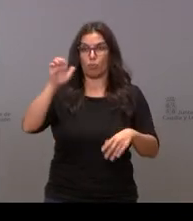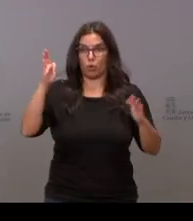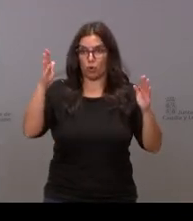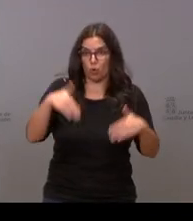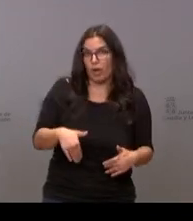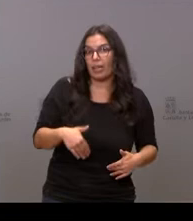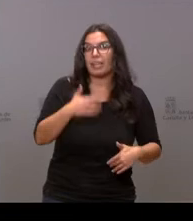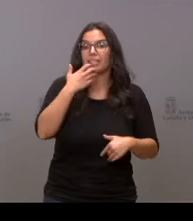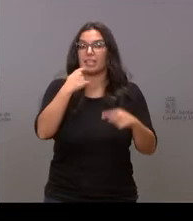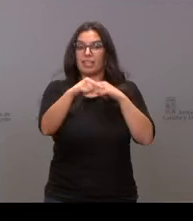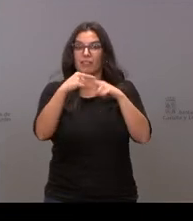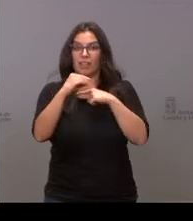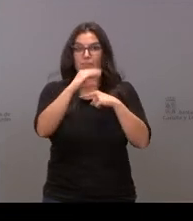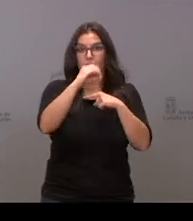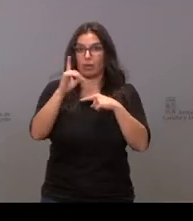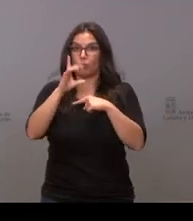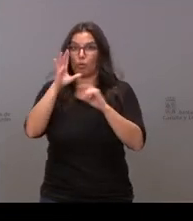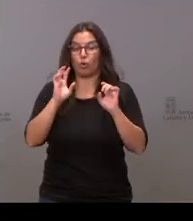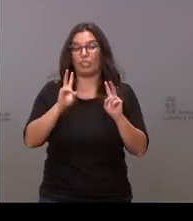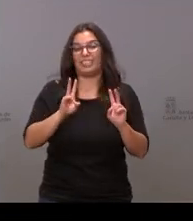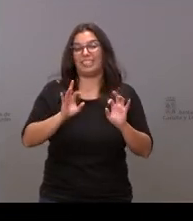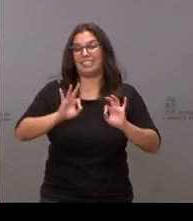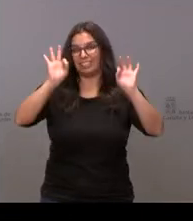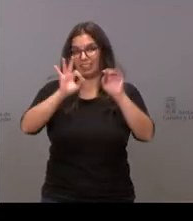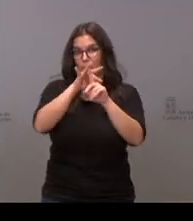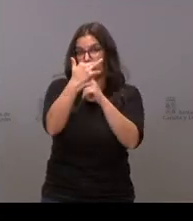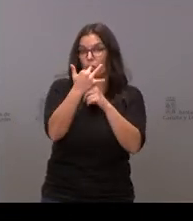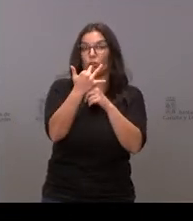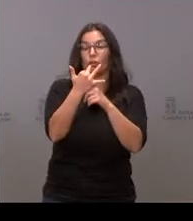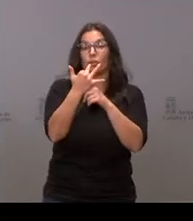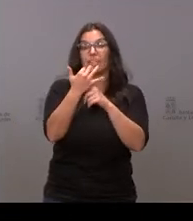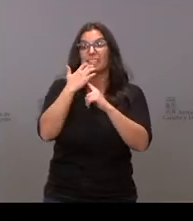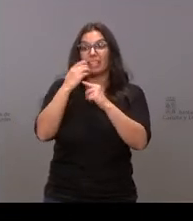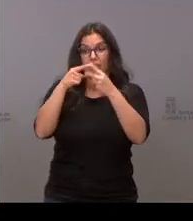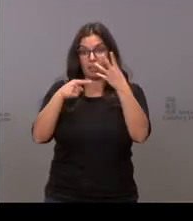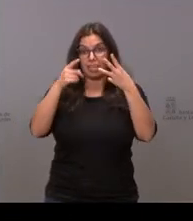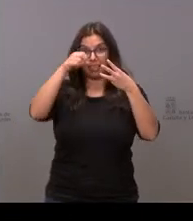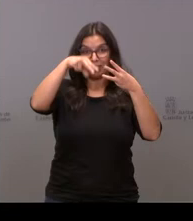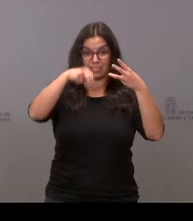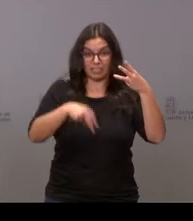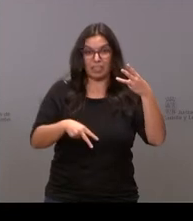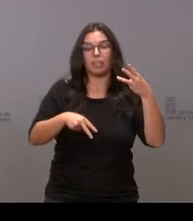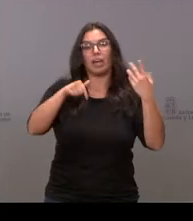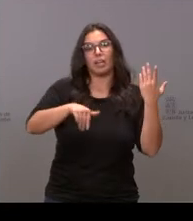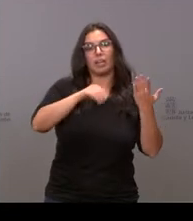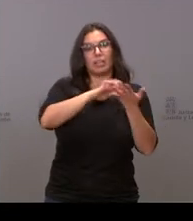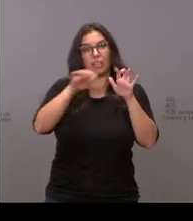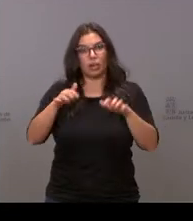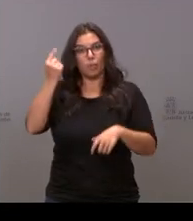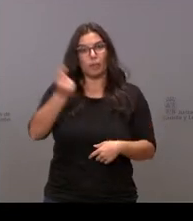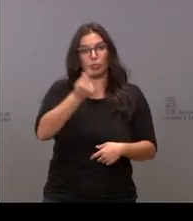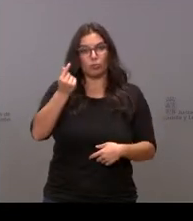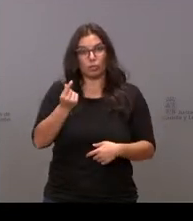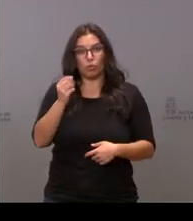transferencias infladas por la situación el presupuesto de Castilla y León podría crecer un 6% en circunstancias normales